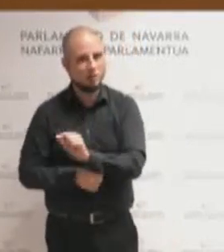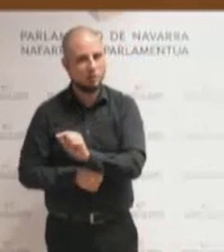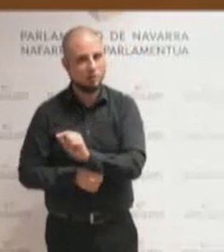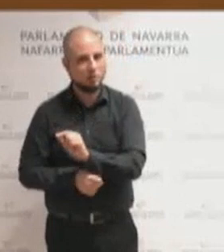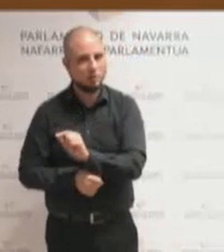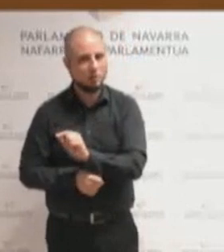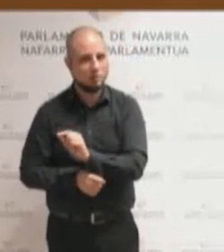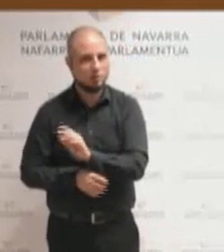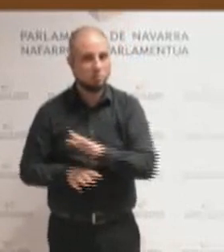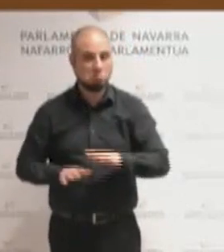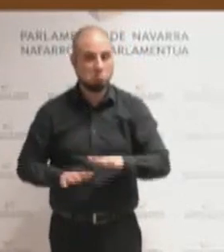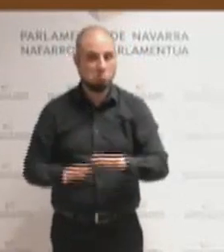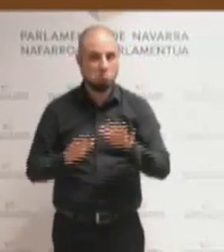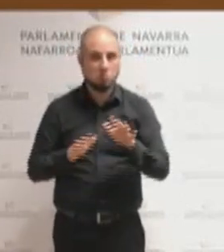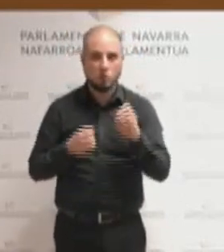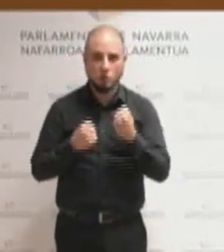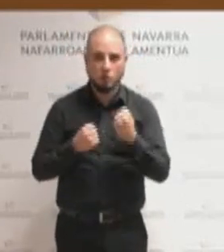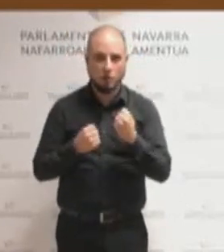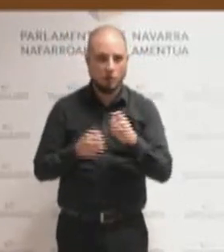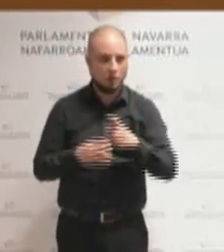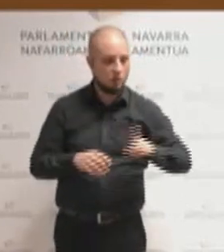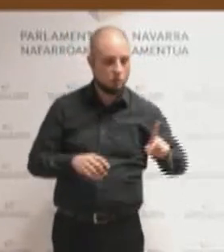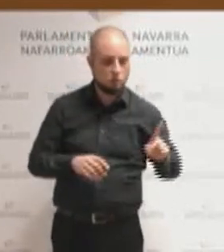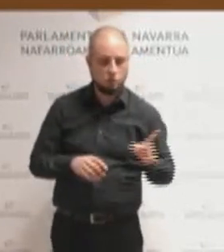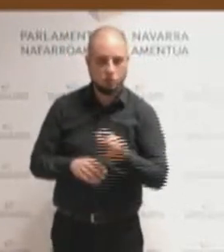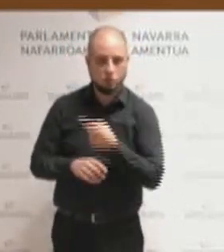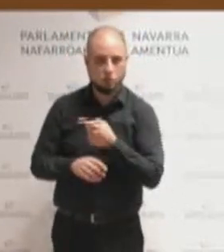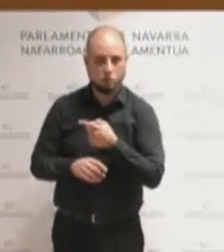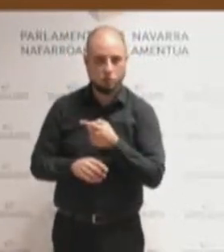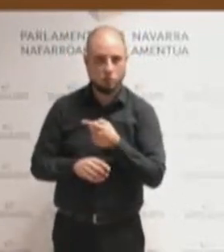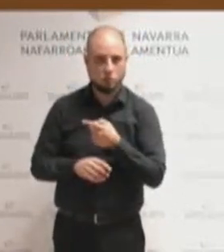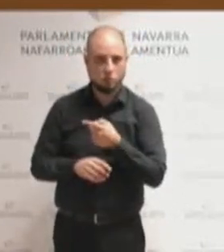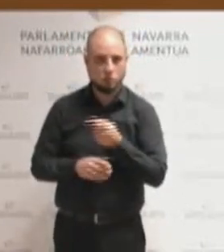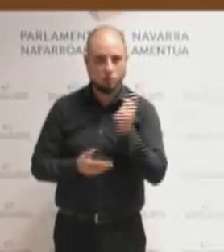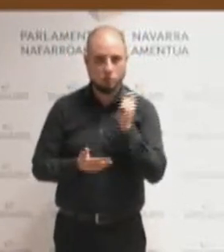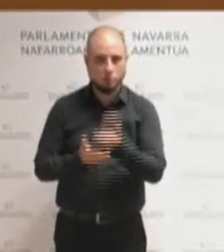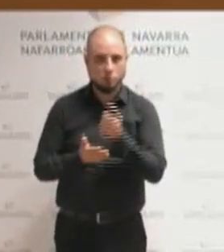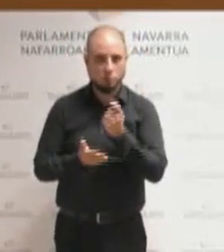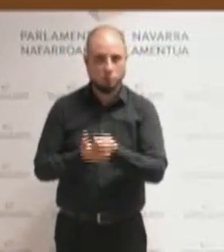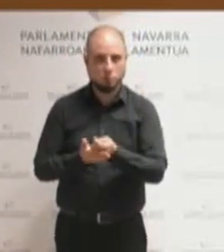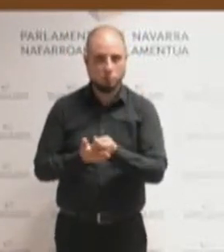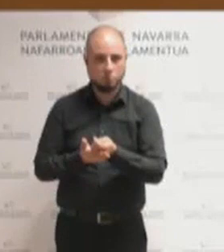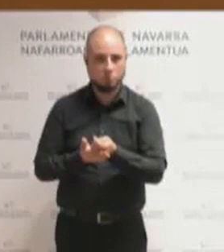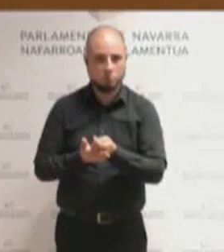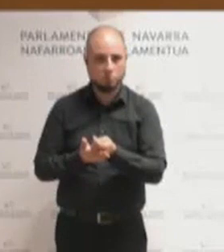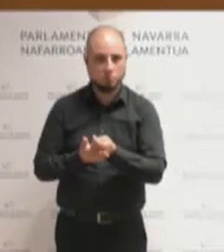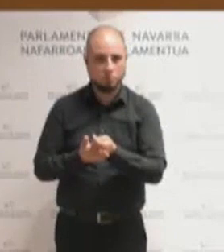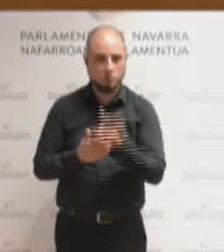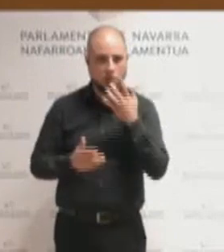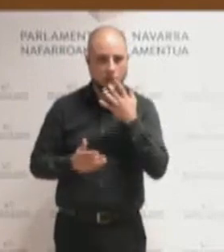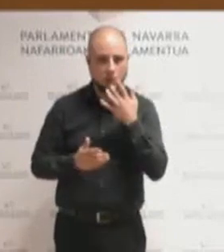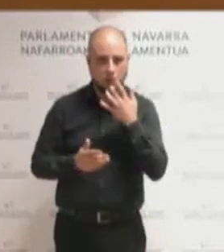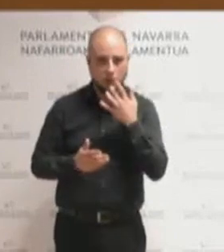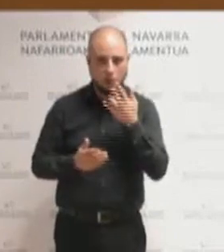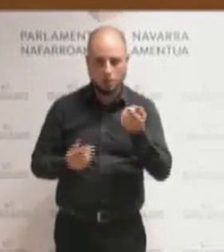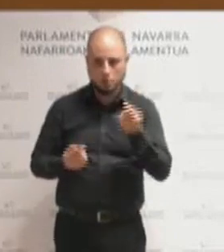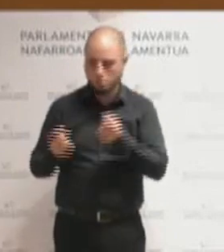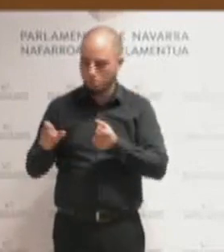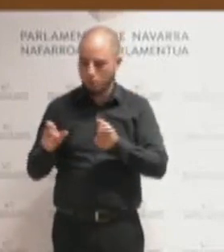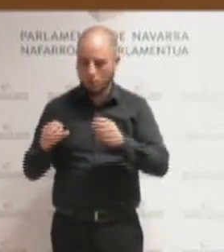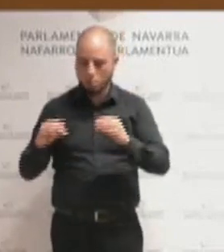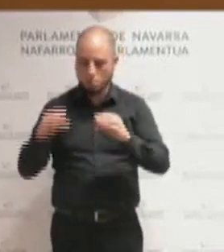la energía que consumimos, finalmente, se termina pagando al precio más caro. Entonces,